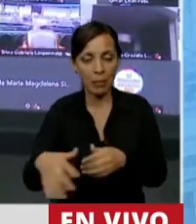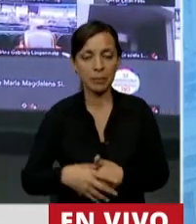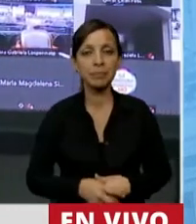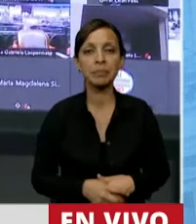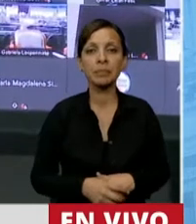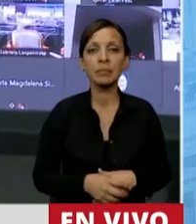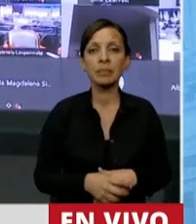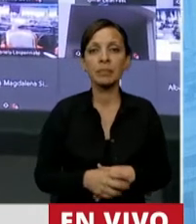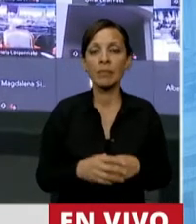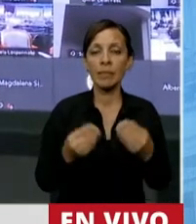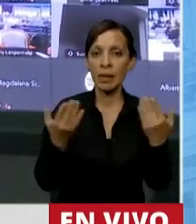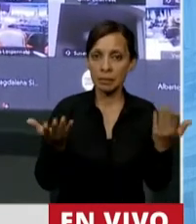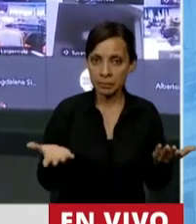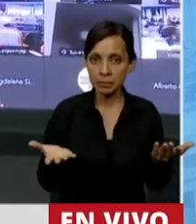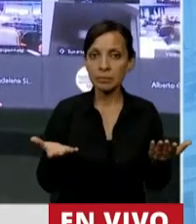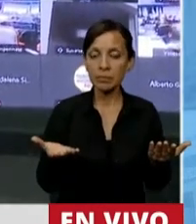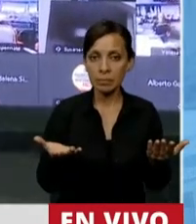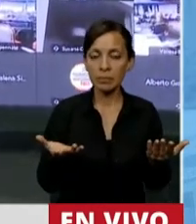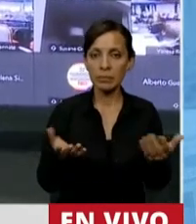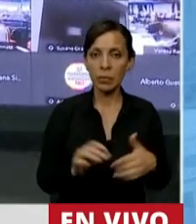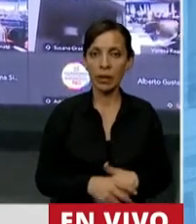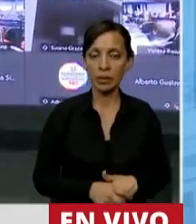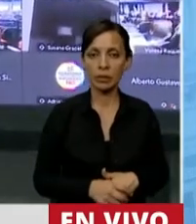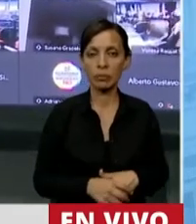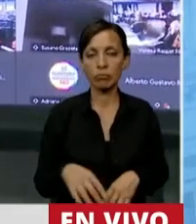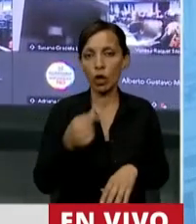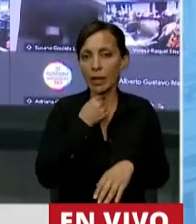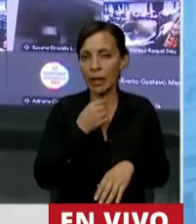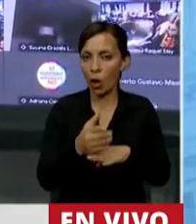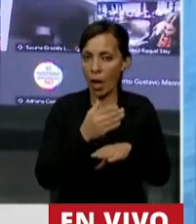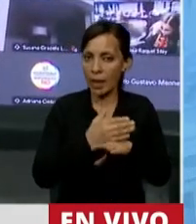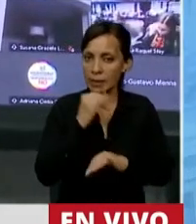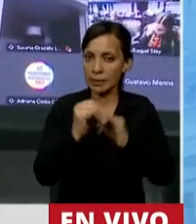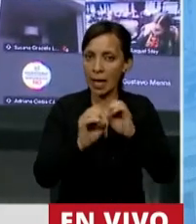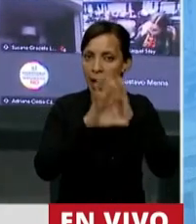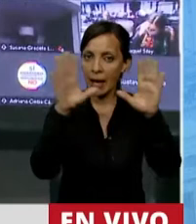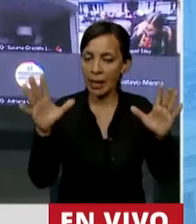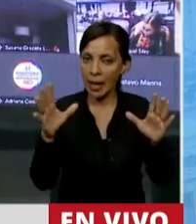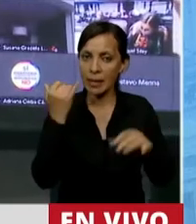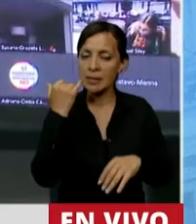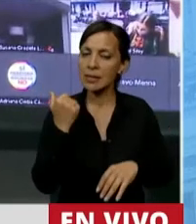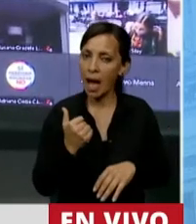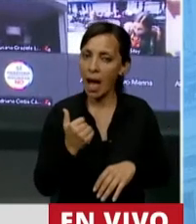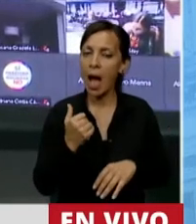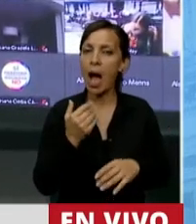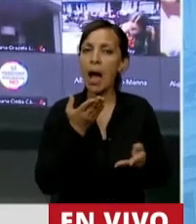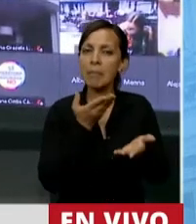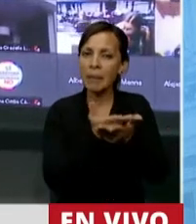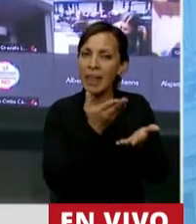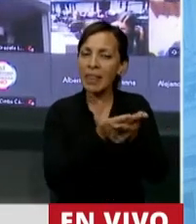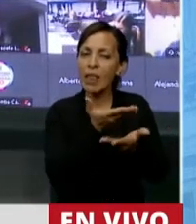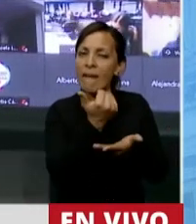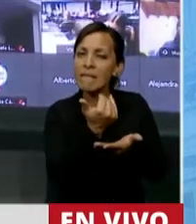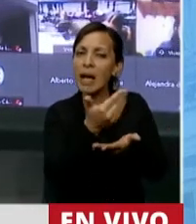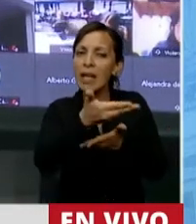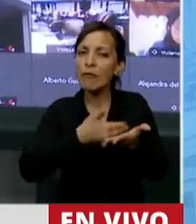De manera tal, y quiero antes de terminar aclarar que hemos realizado una importante cantidad de pedidos de informe referidos a